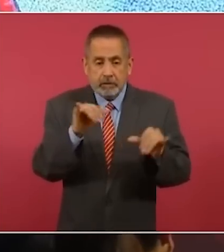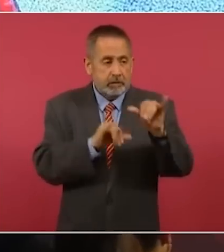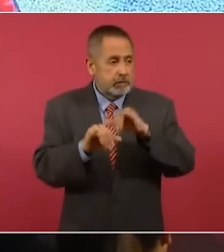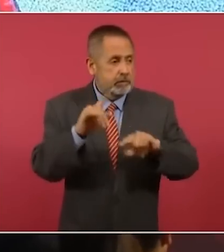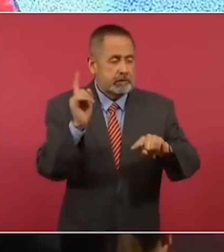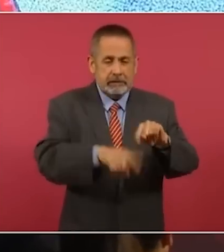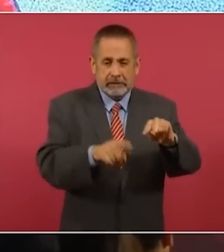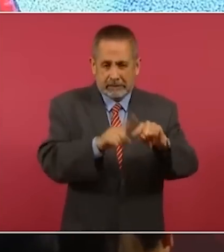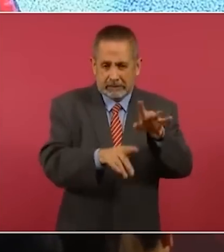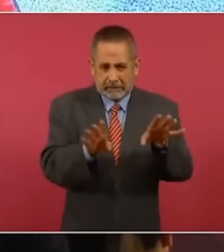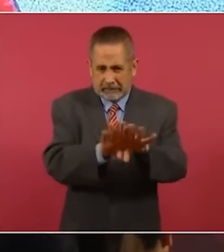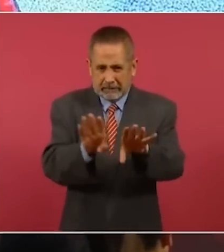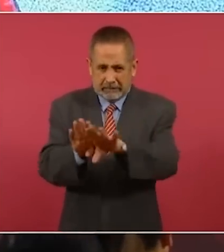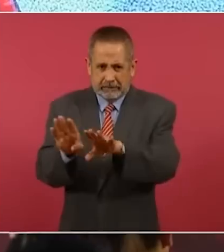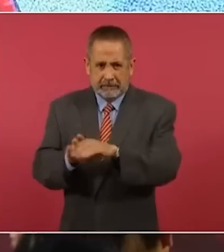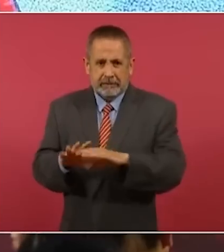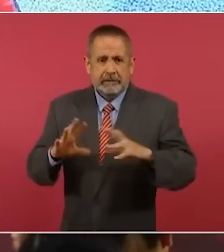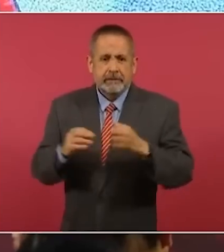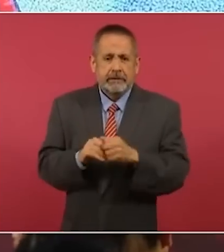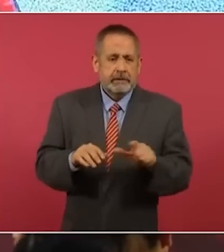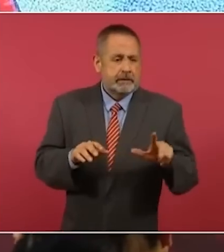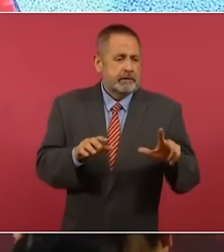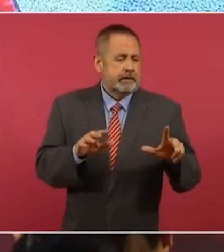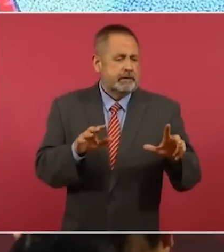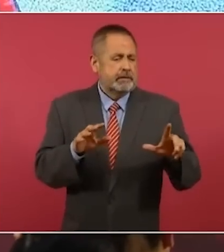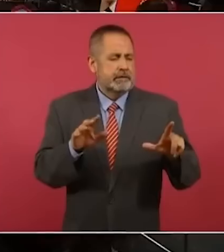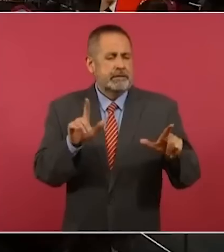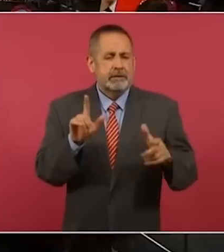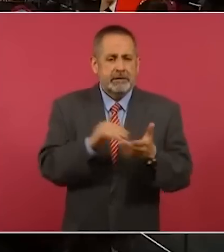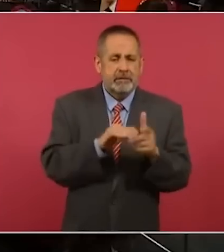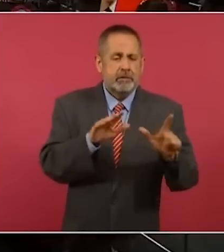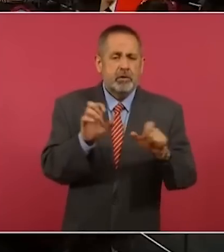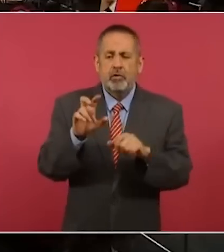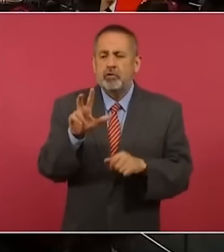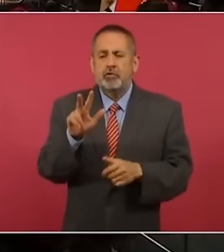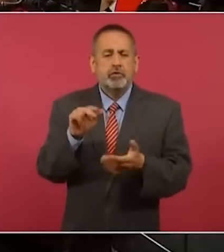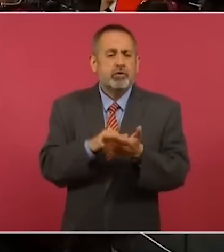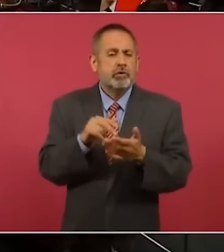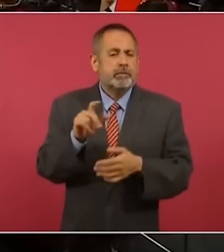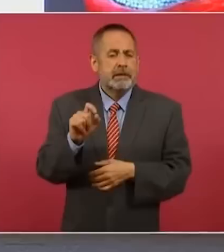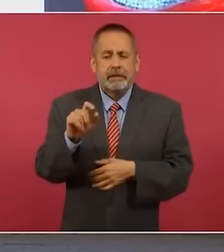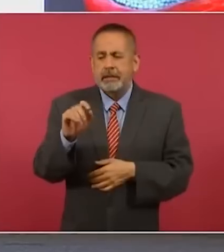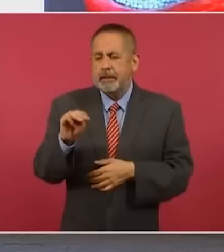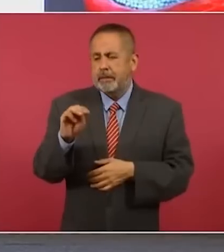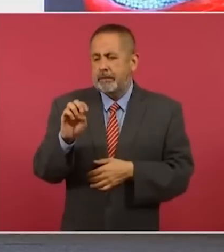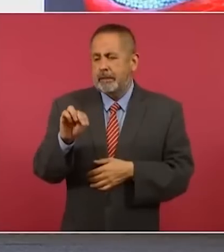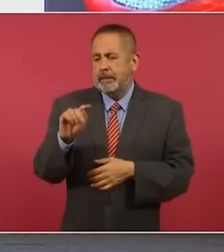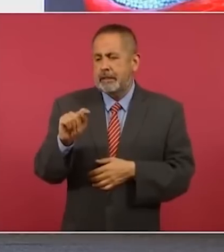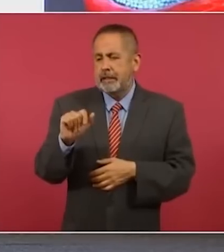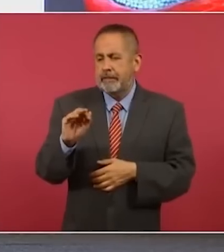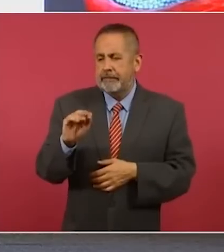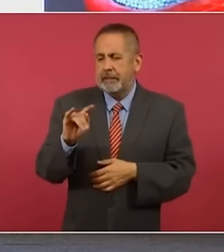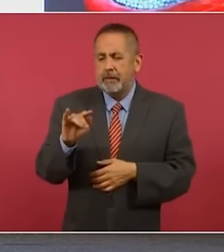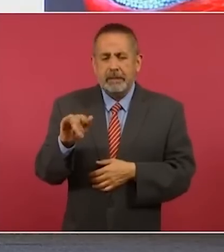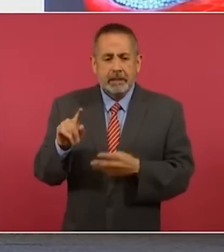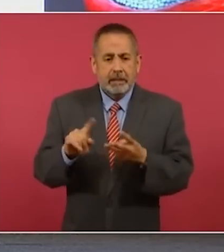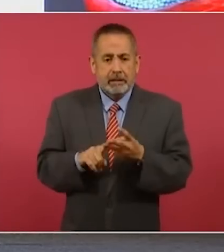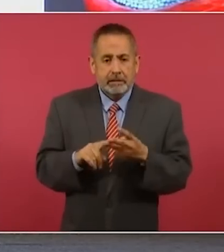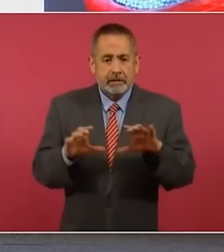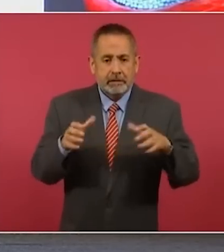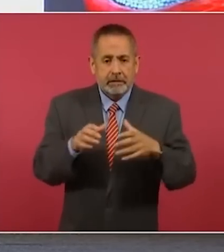cocinas, 7 mil 820 kilogramos de metanfetaminas, 45 mil 200 litros de precursores químicos,